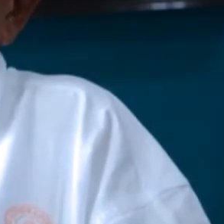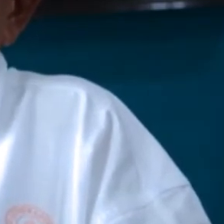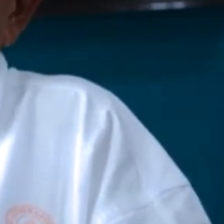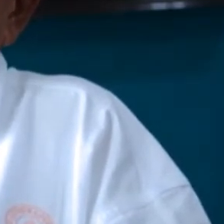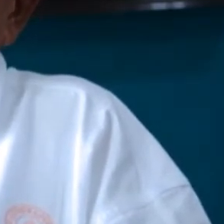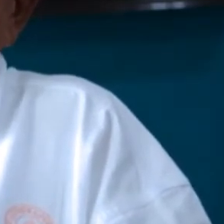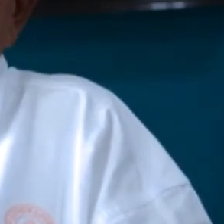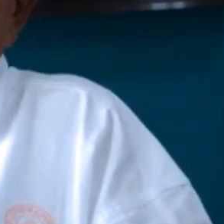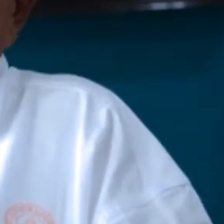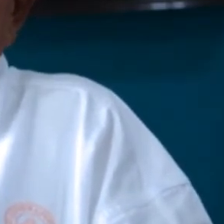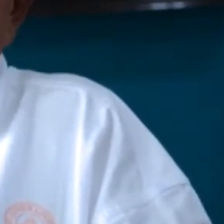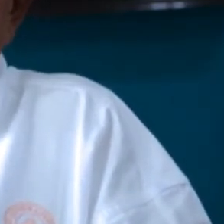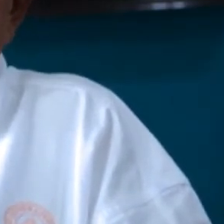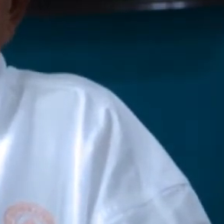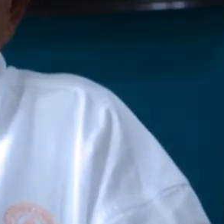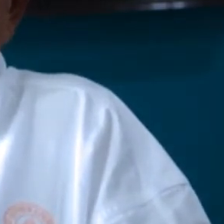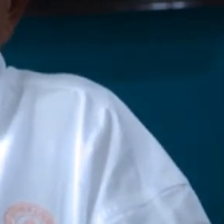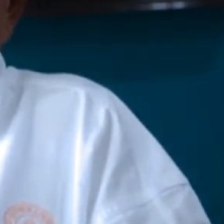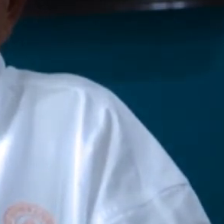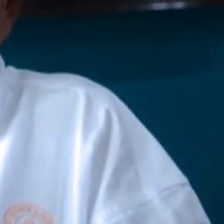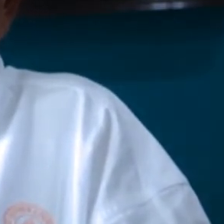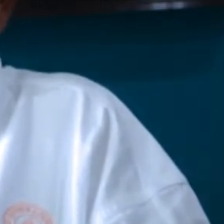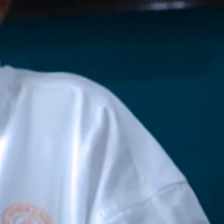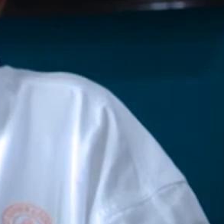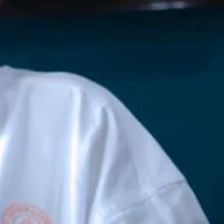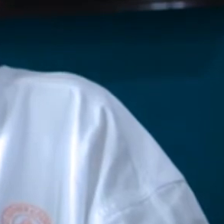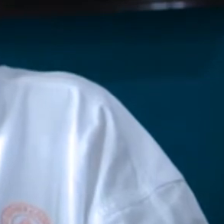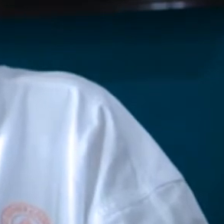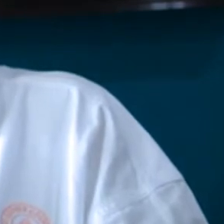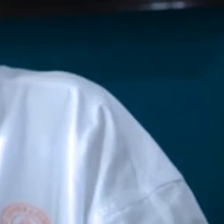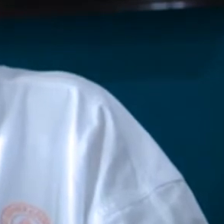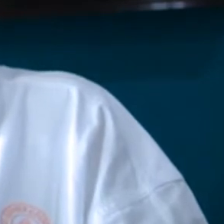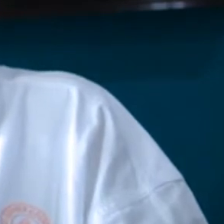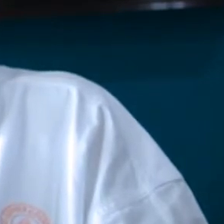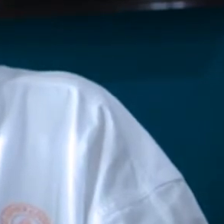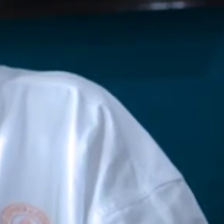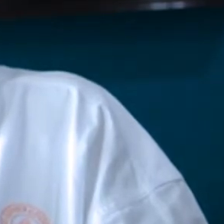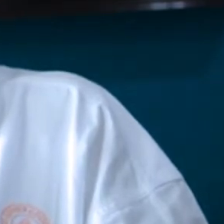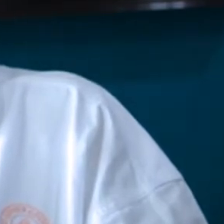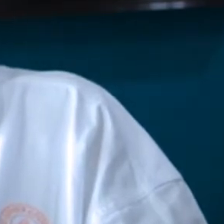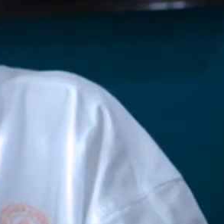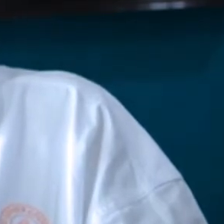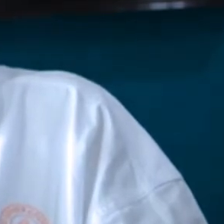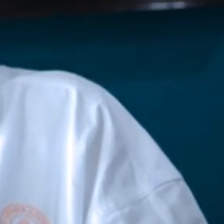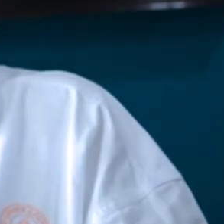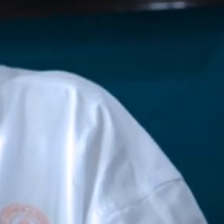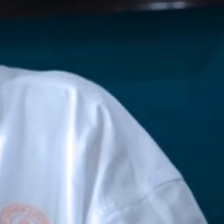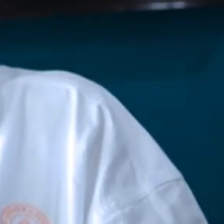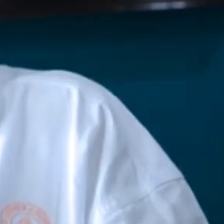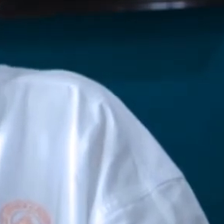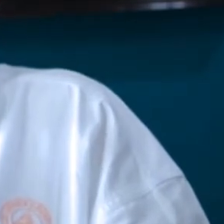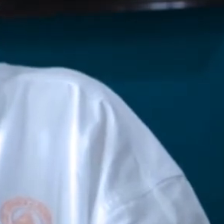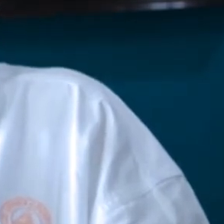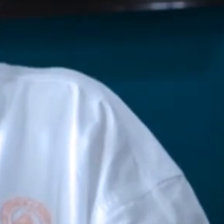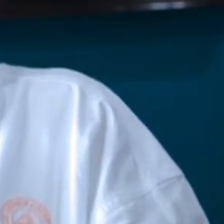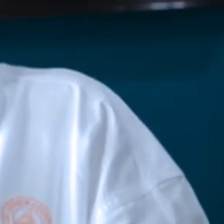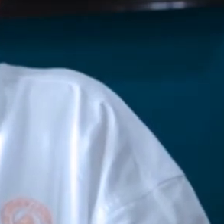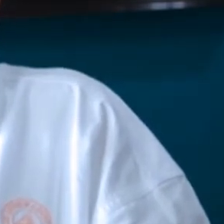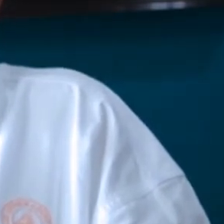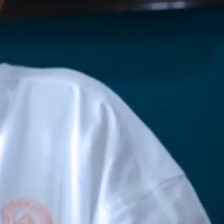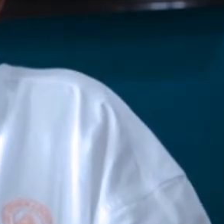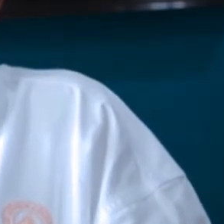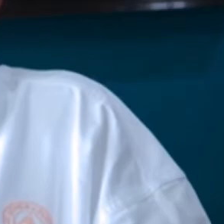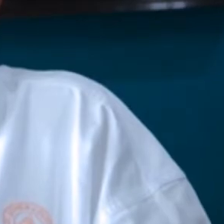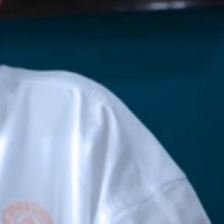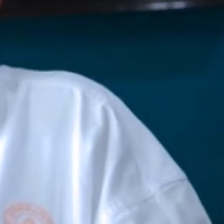seis casas de peones. Y nosotros lo quemaron, aquel olor al café, y ese día no habíamos tomado café en todo el día. Y